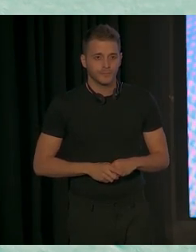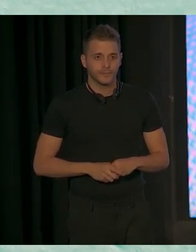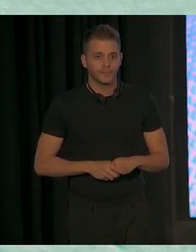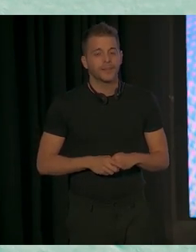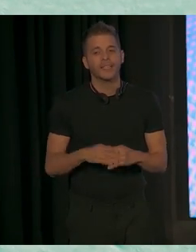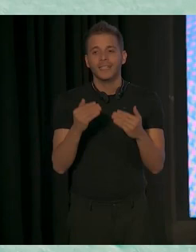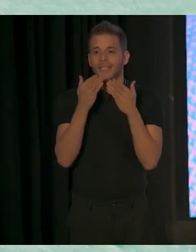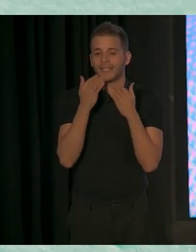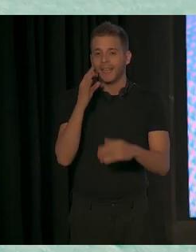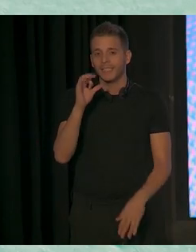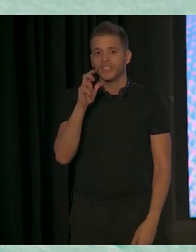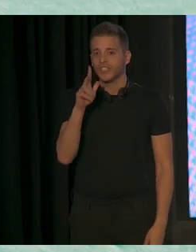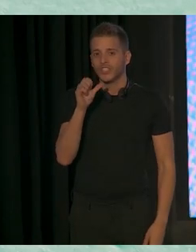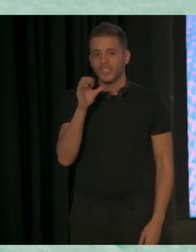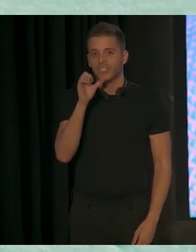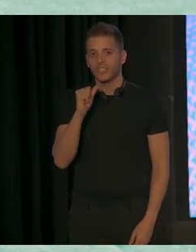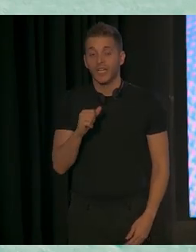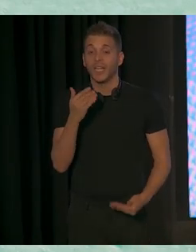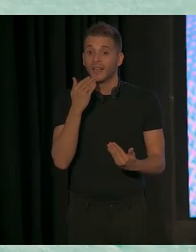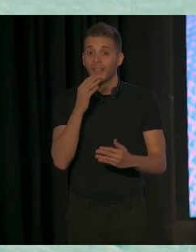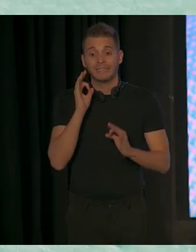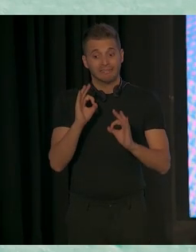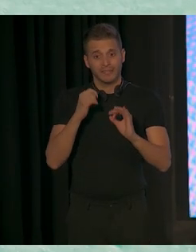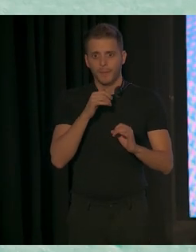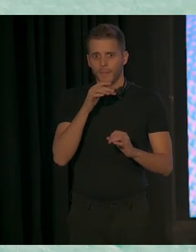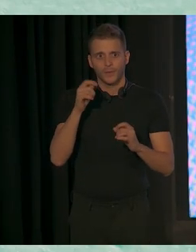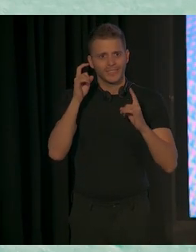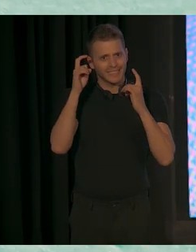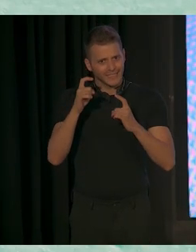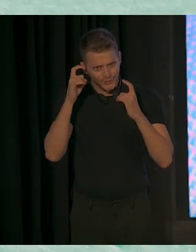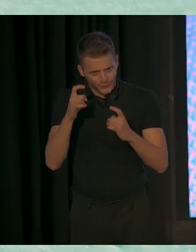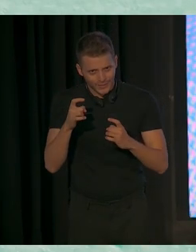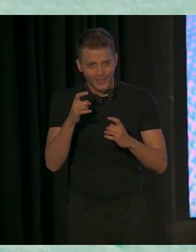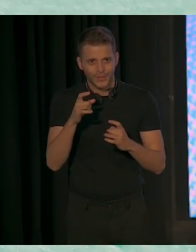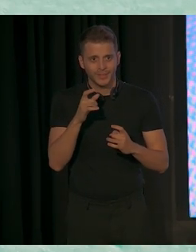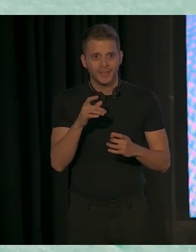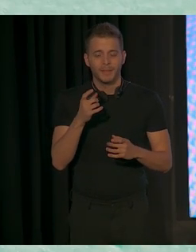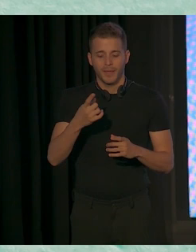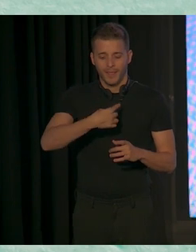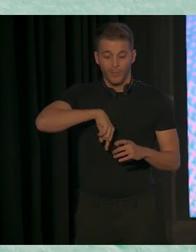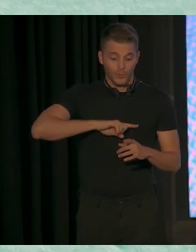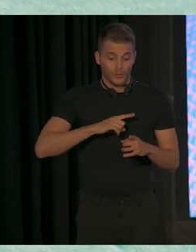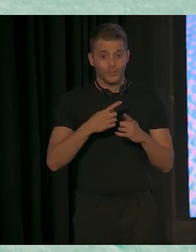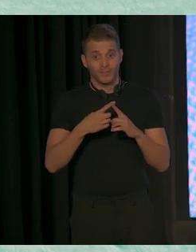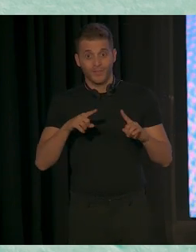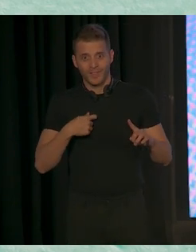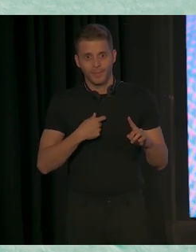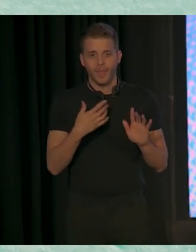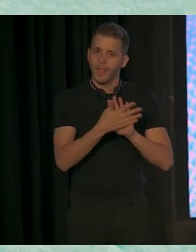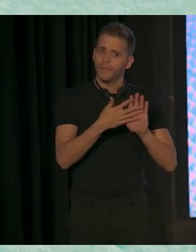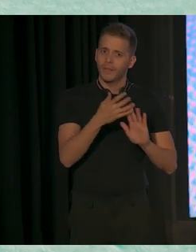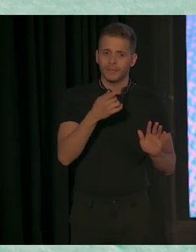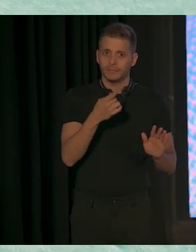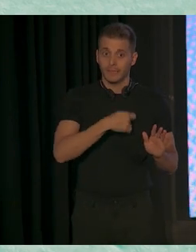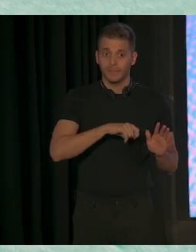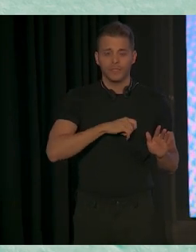Gracias, Sasha, sobre todo por el esfuerzo que has hecho y las diferencias a nosotros en hablar en español. Gracias. Súper interesante. Yo